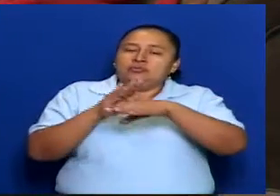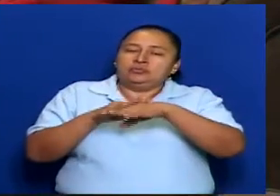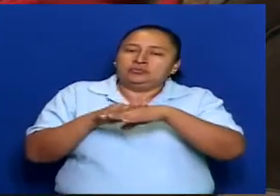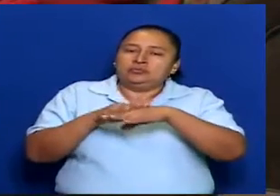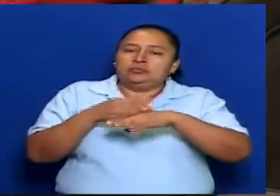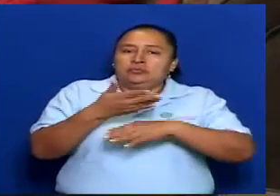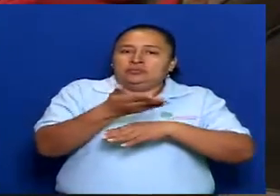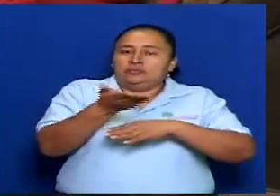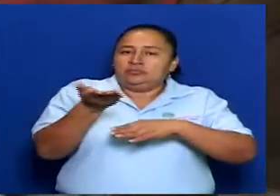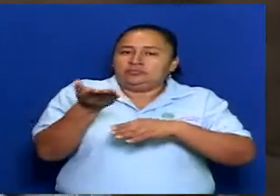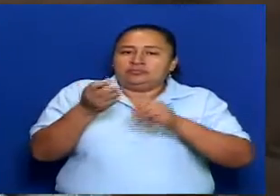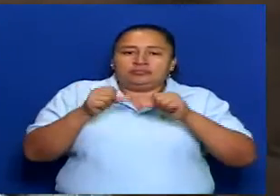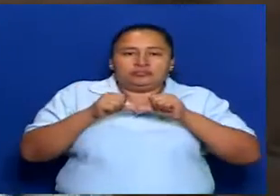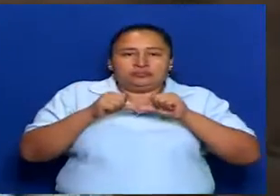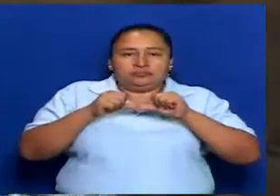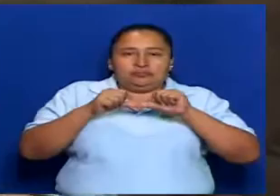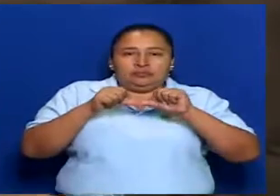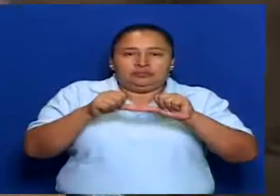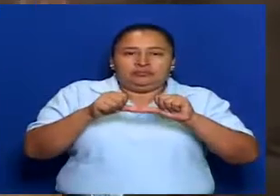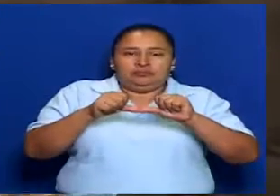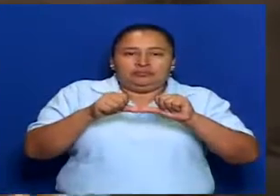es que continuemos